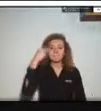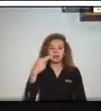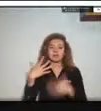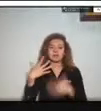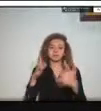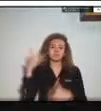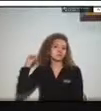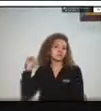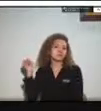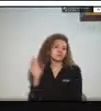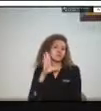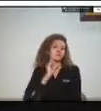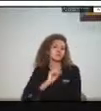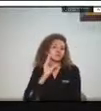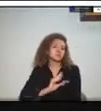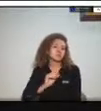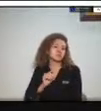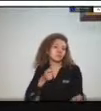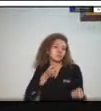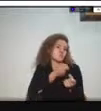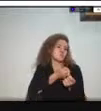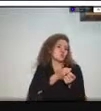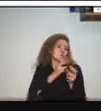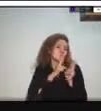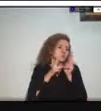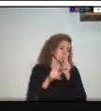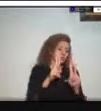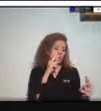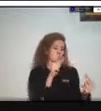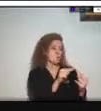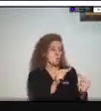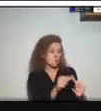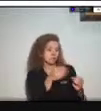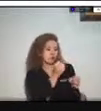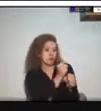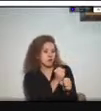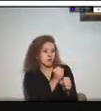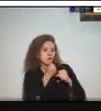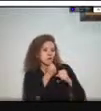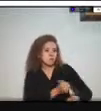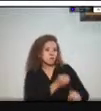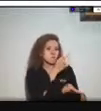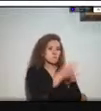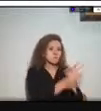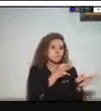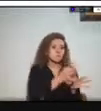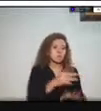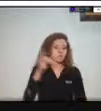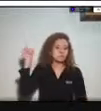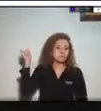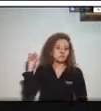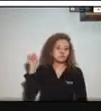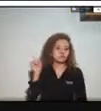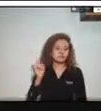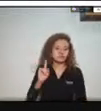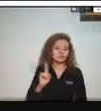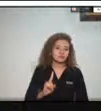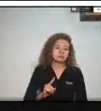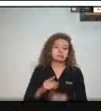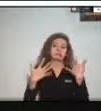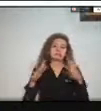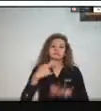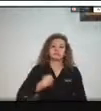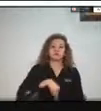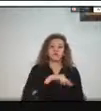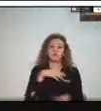al lado del río trabajando el río realmente son los que conocen entonces nosotros para nosotros desde la